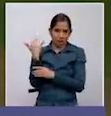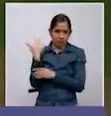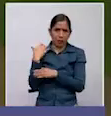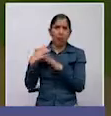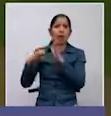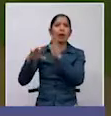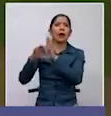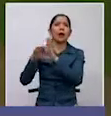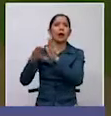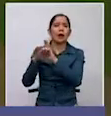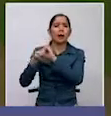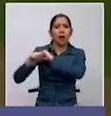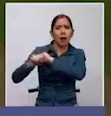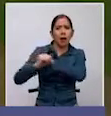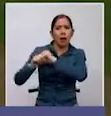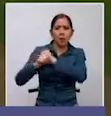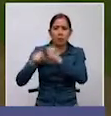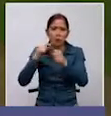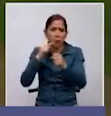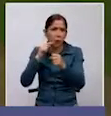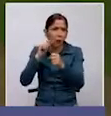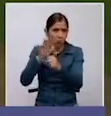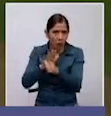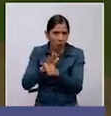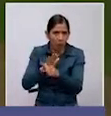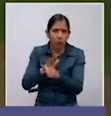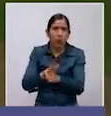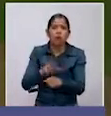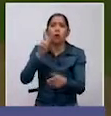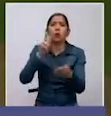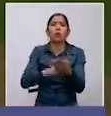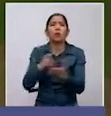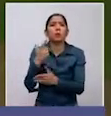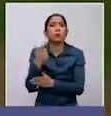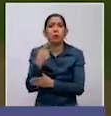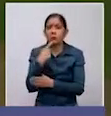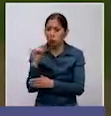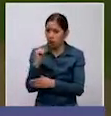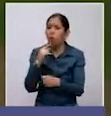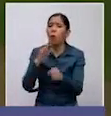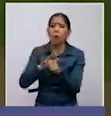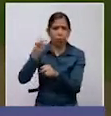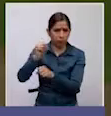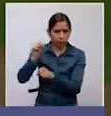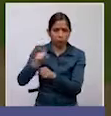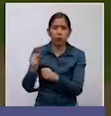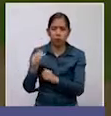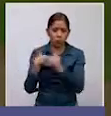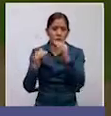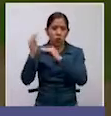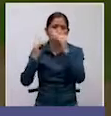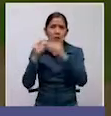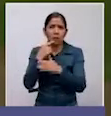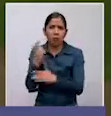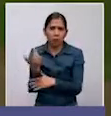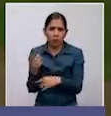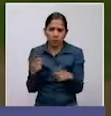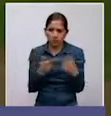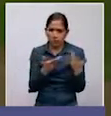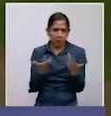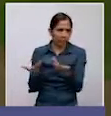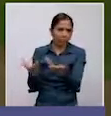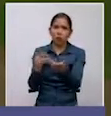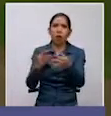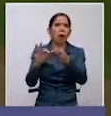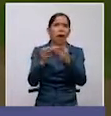la gestión 2021 a fines de año ya también habrían comprometido tanto infraestructura como vías públicas a arreglar principalmente